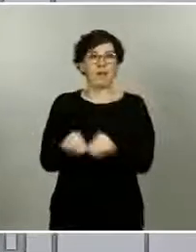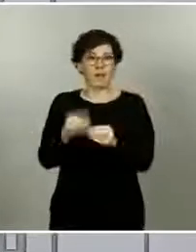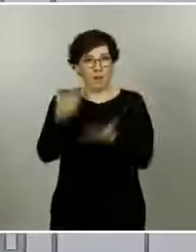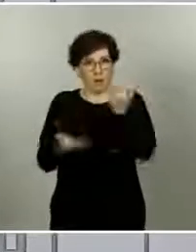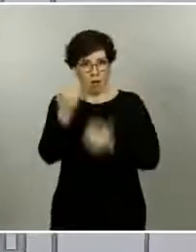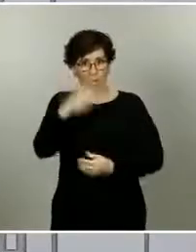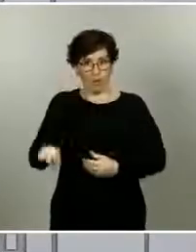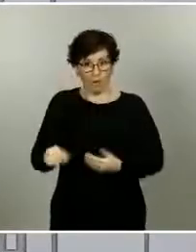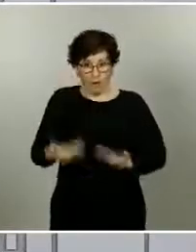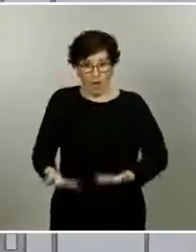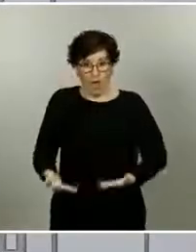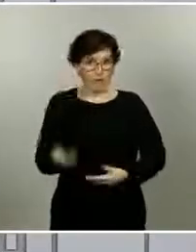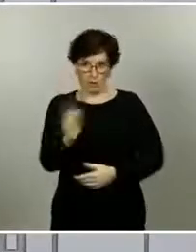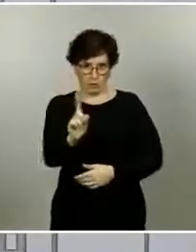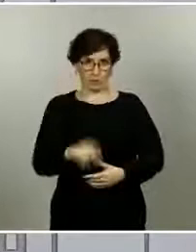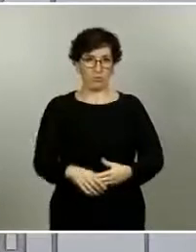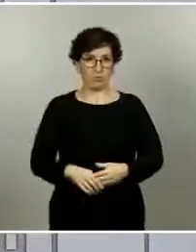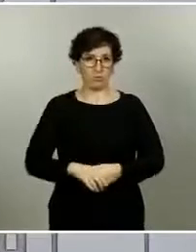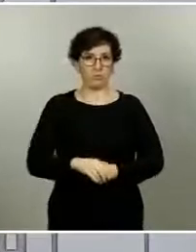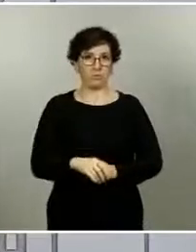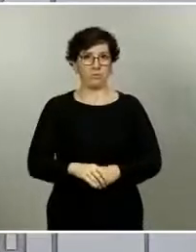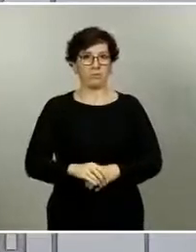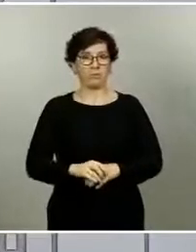Pero por ahora, ya les digo que no.